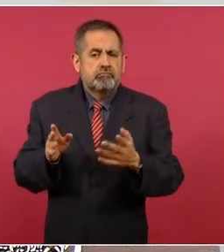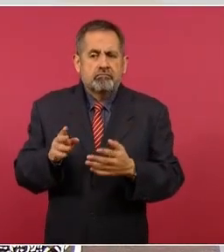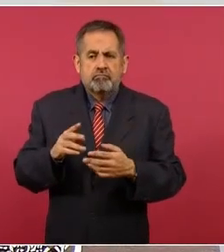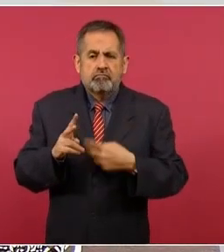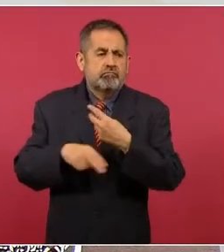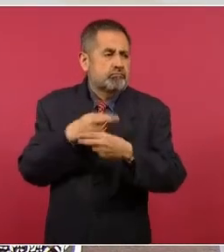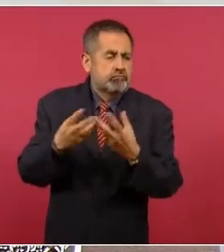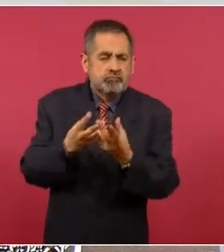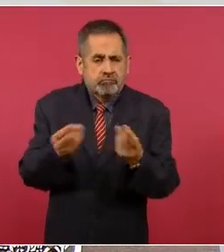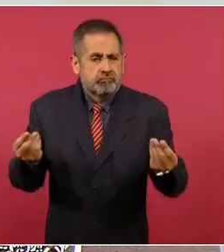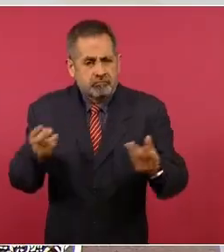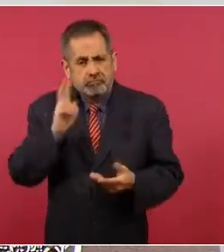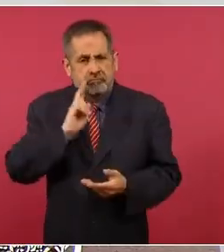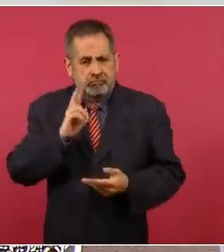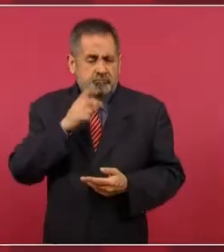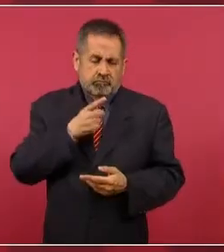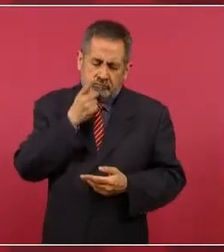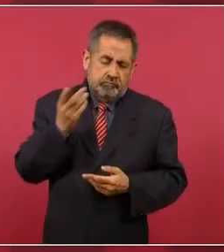resuelve.